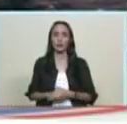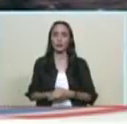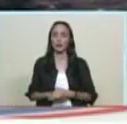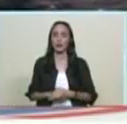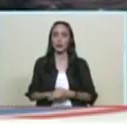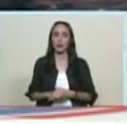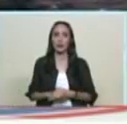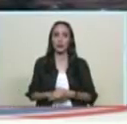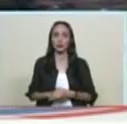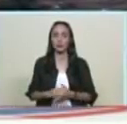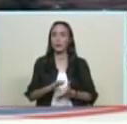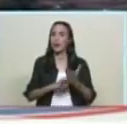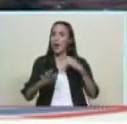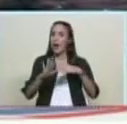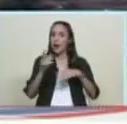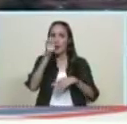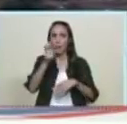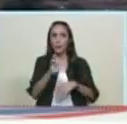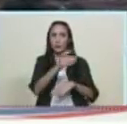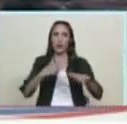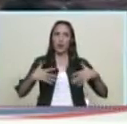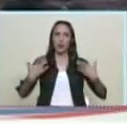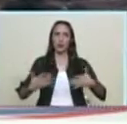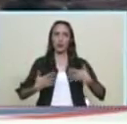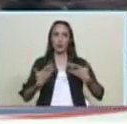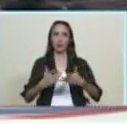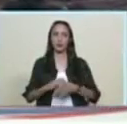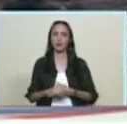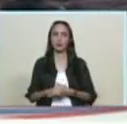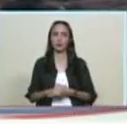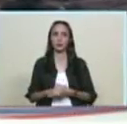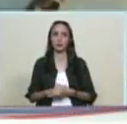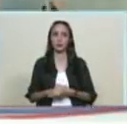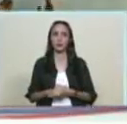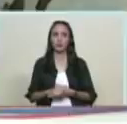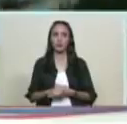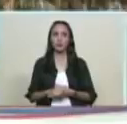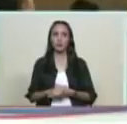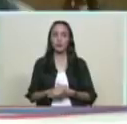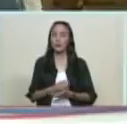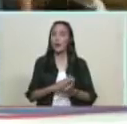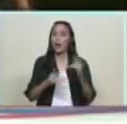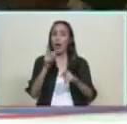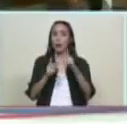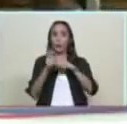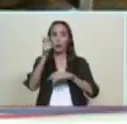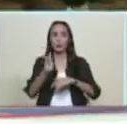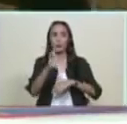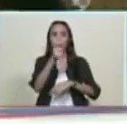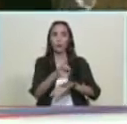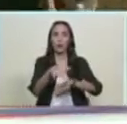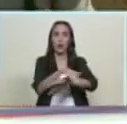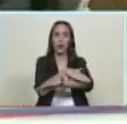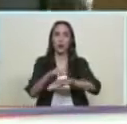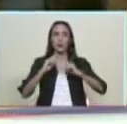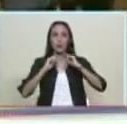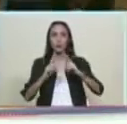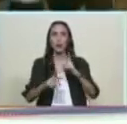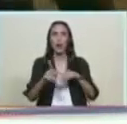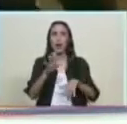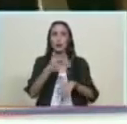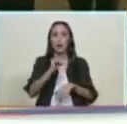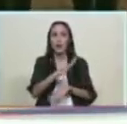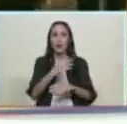la gente se siente feliz cuando sale estos operativos y entonces va por las carreteras autopistas y tiene quien lo apoye quien lo